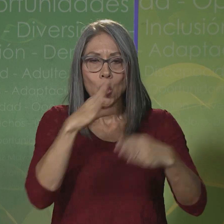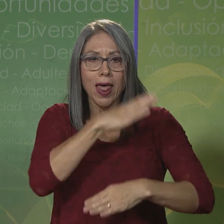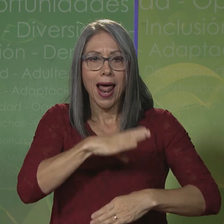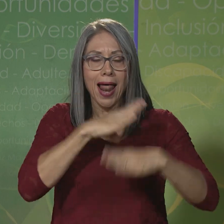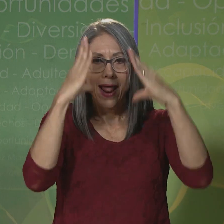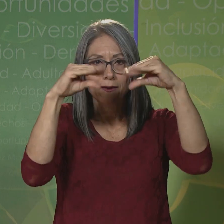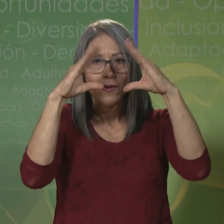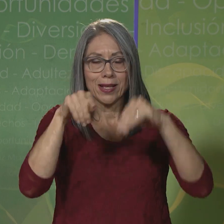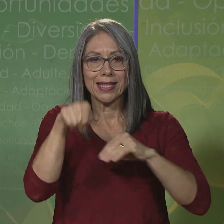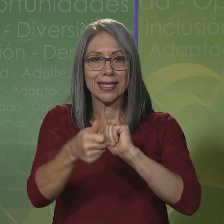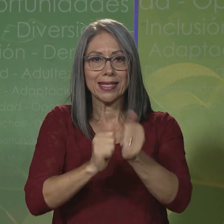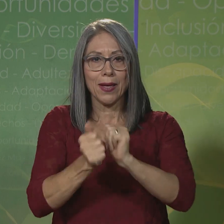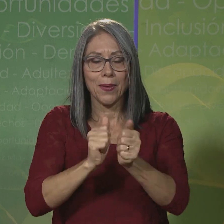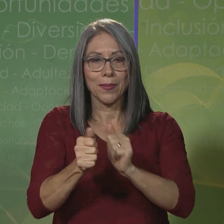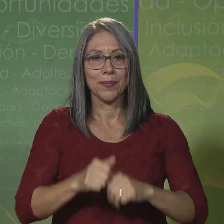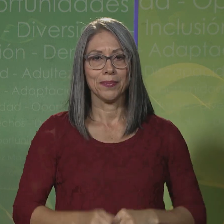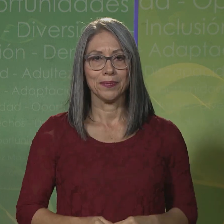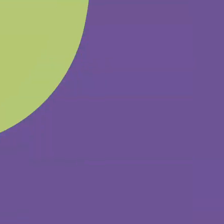paradeporte.